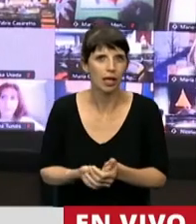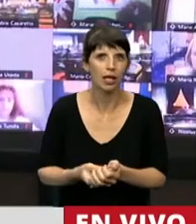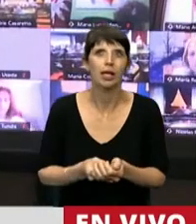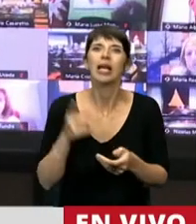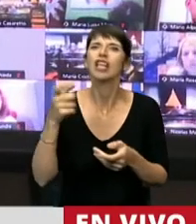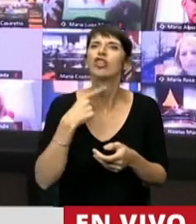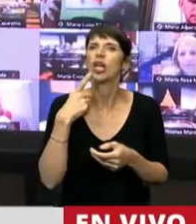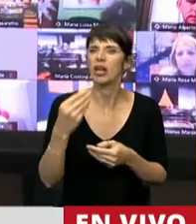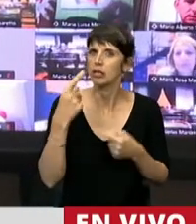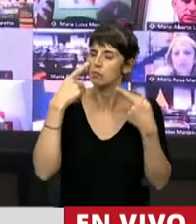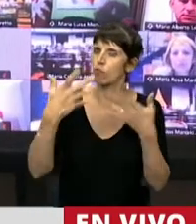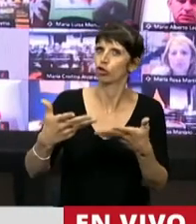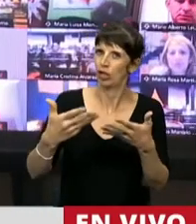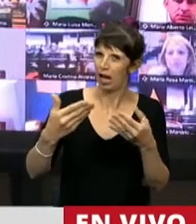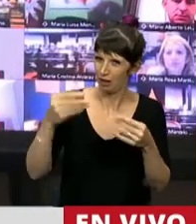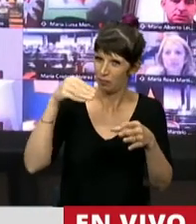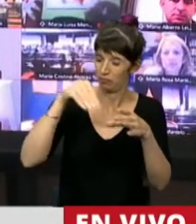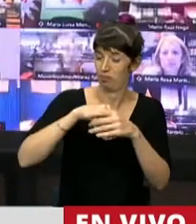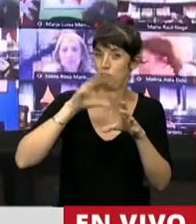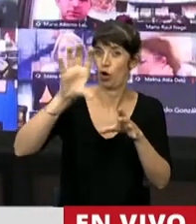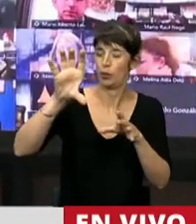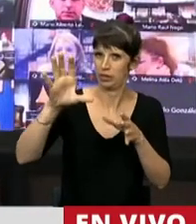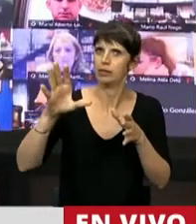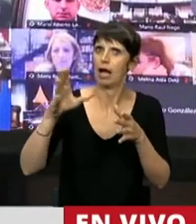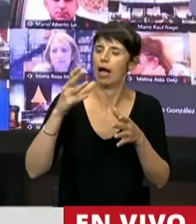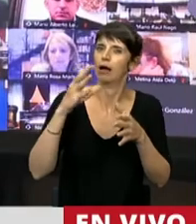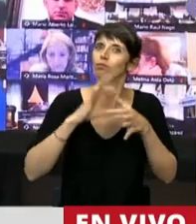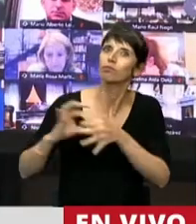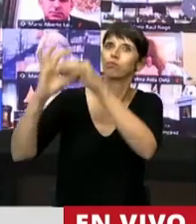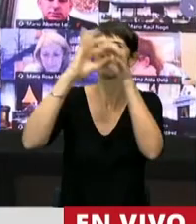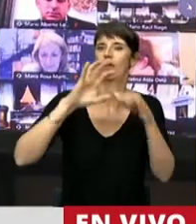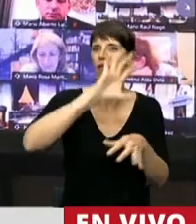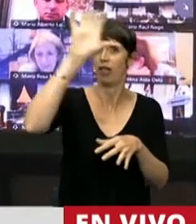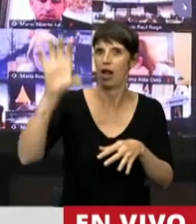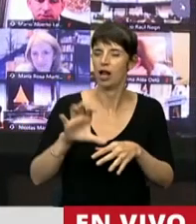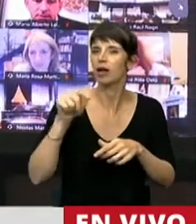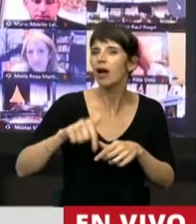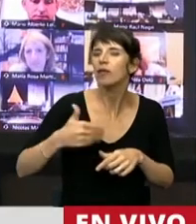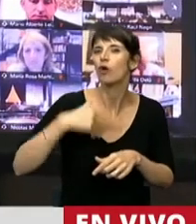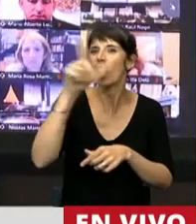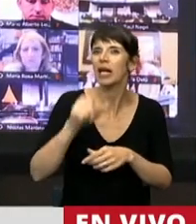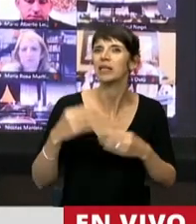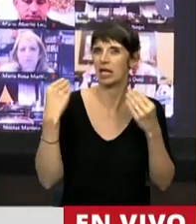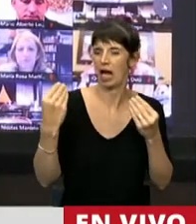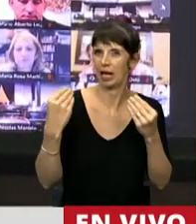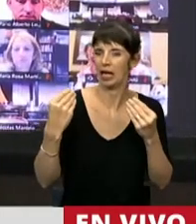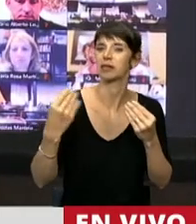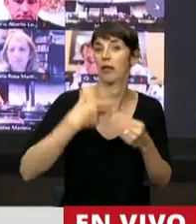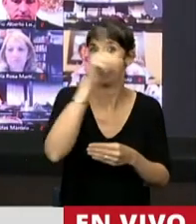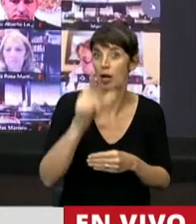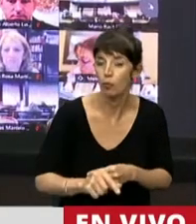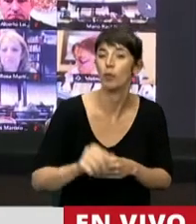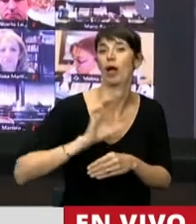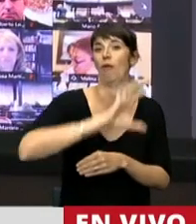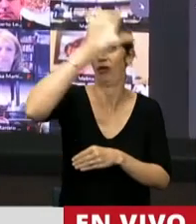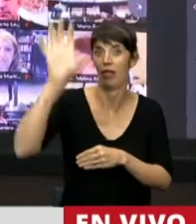provincia que marque el federalismo. Nosotros tenemos un país representativo, republicano y federal, pero muchas veces eso